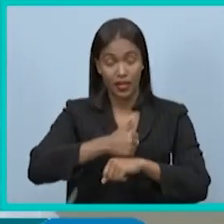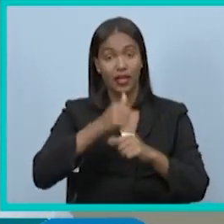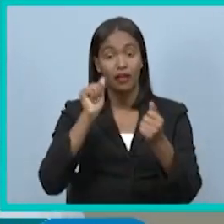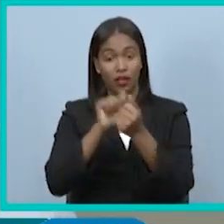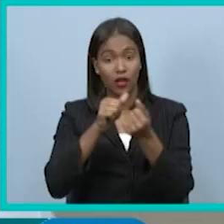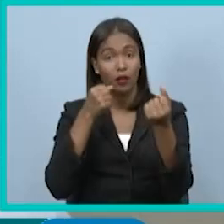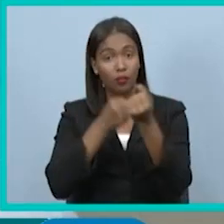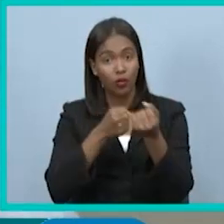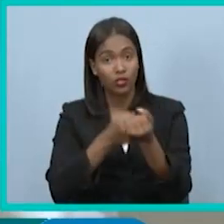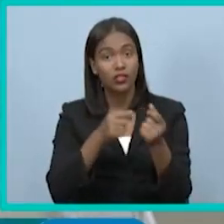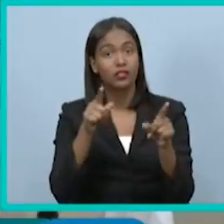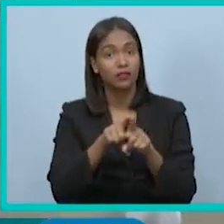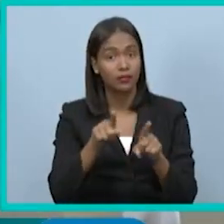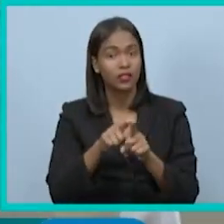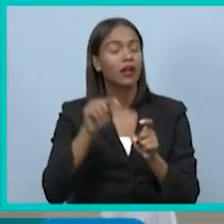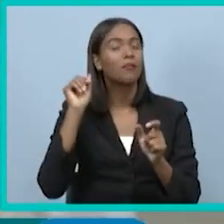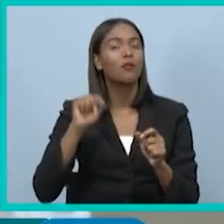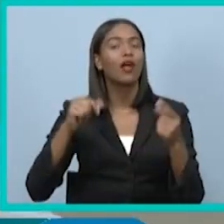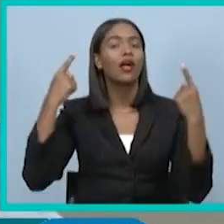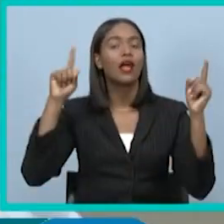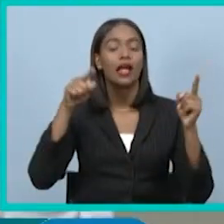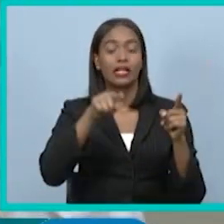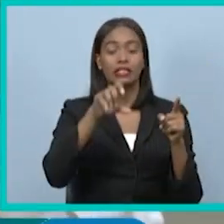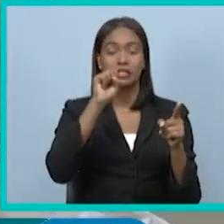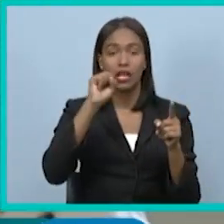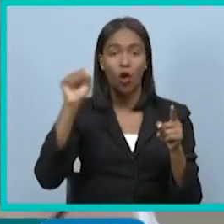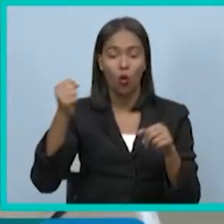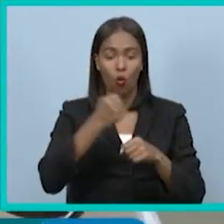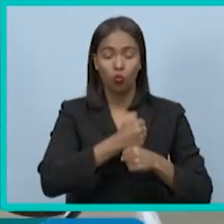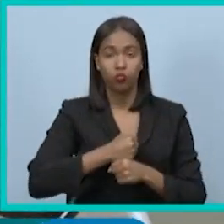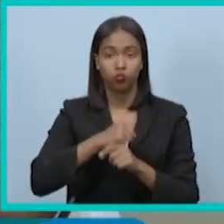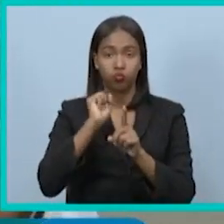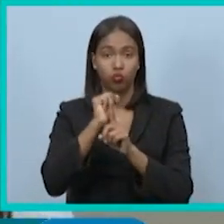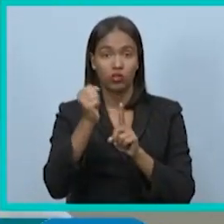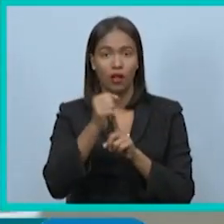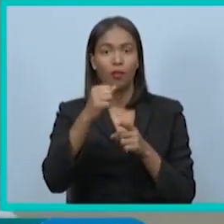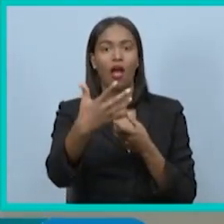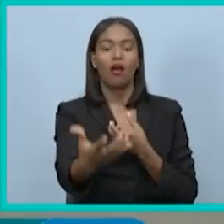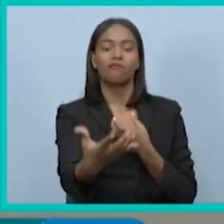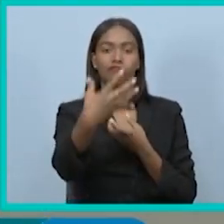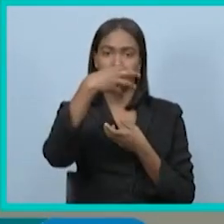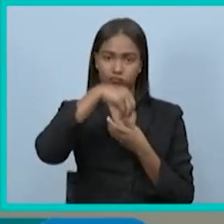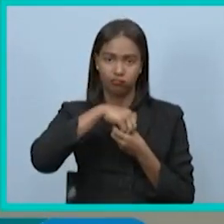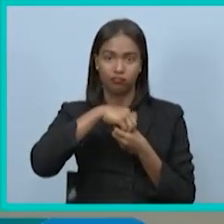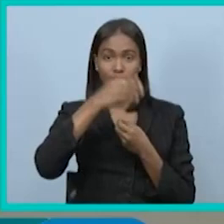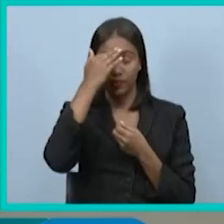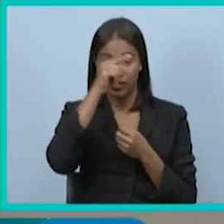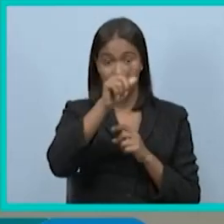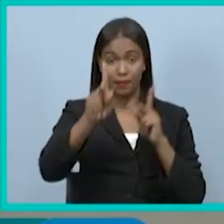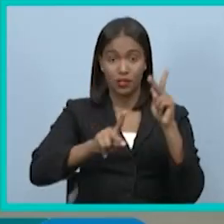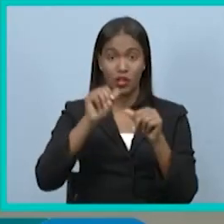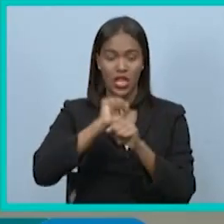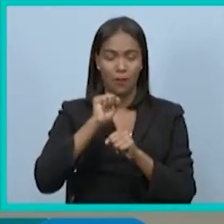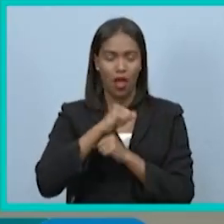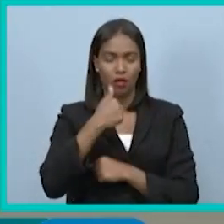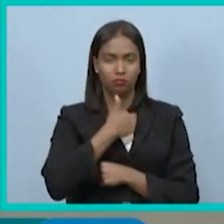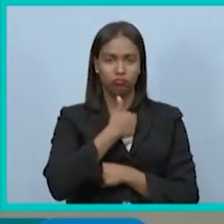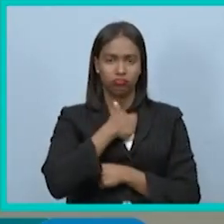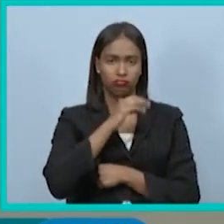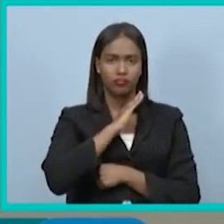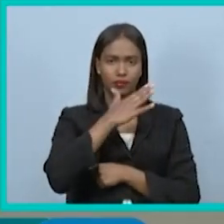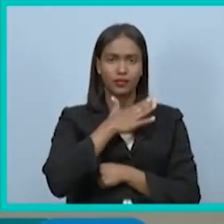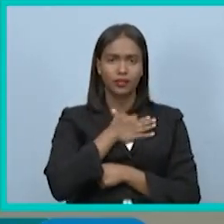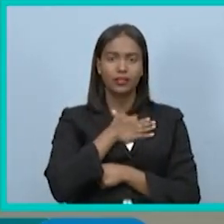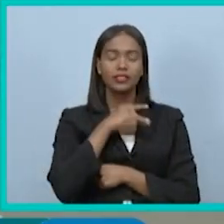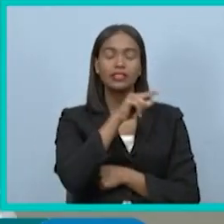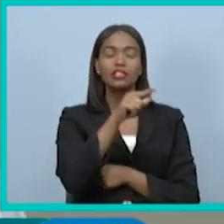y logren que la seguridad social lo integre, porque esos trabajadores así, informales,